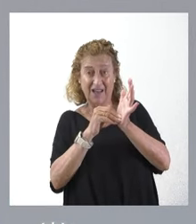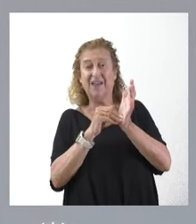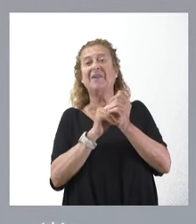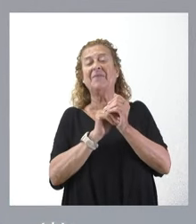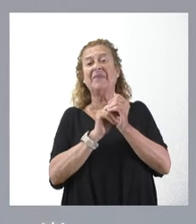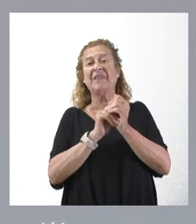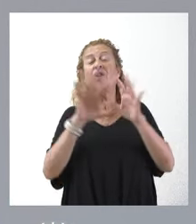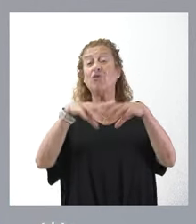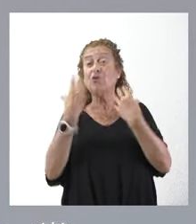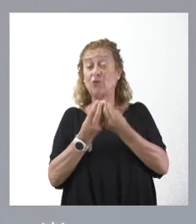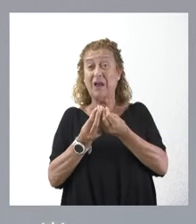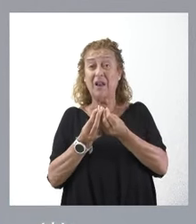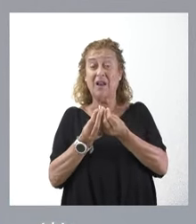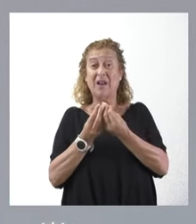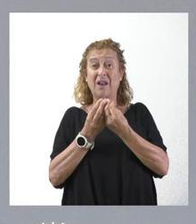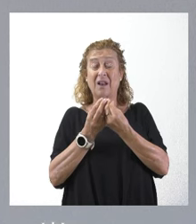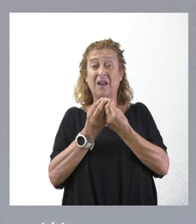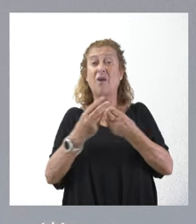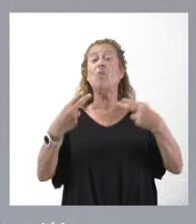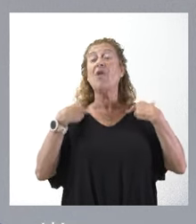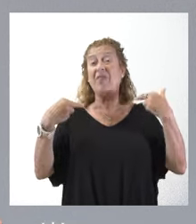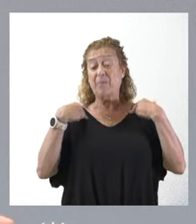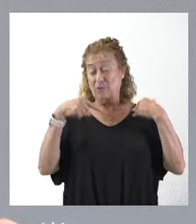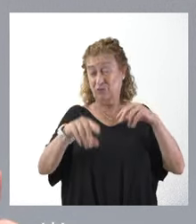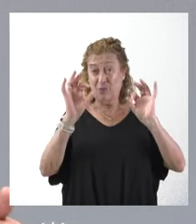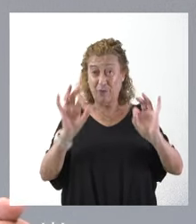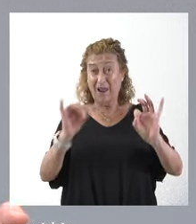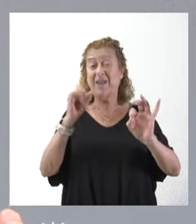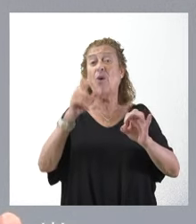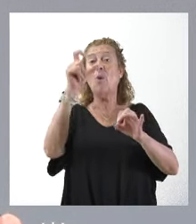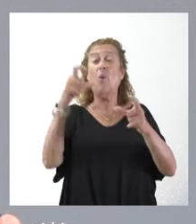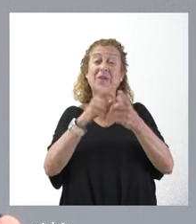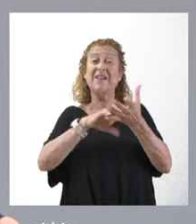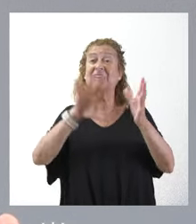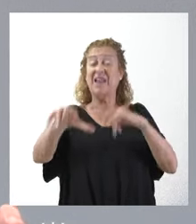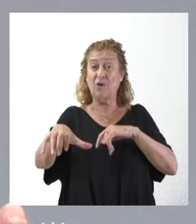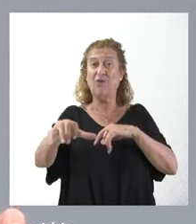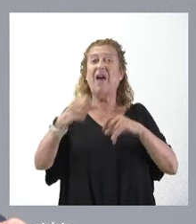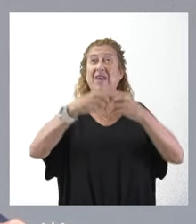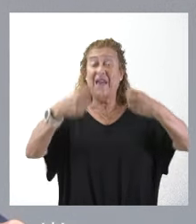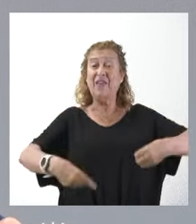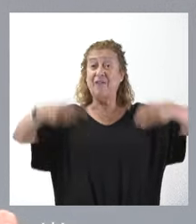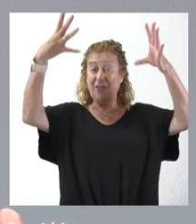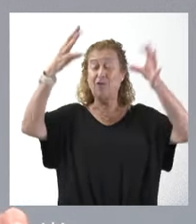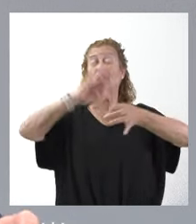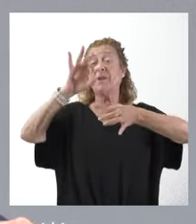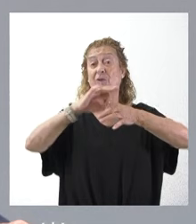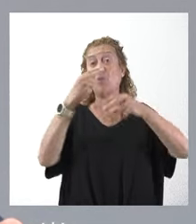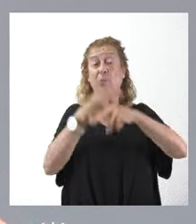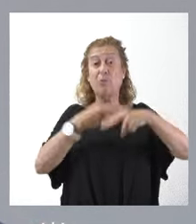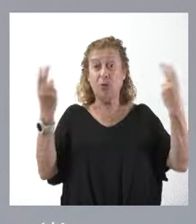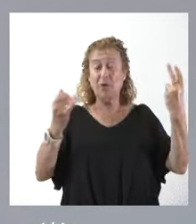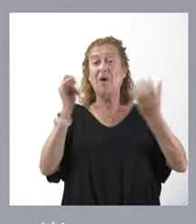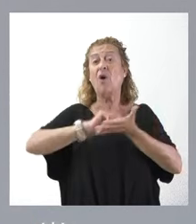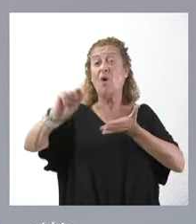En total, municipios de esta naturaleza en la que la Junta tiene edificios, tiene servicio público, tiene